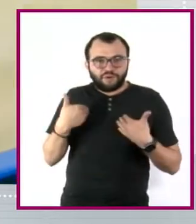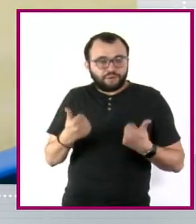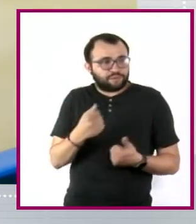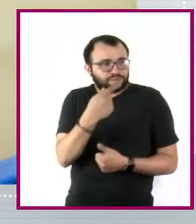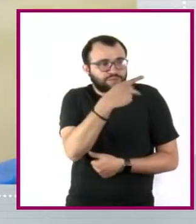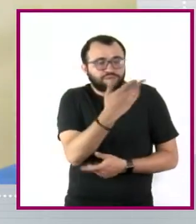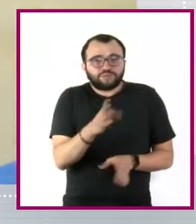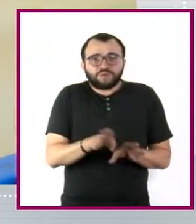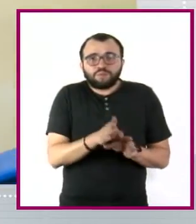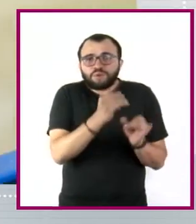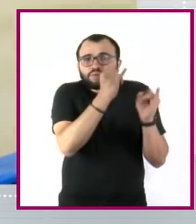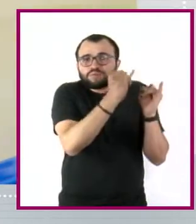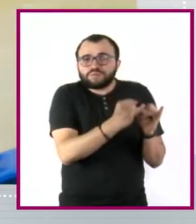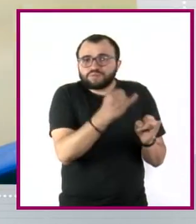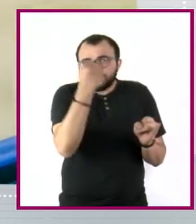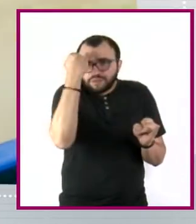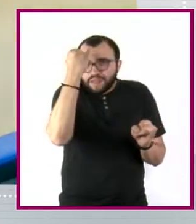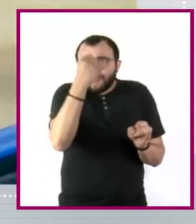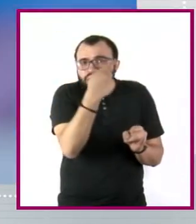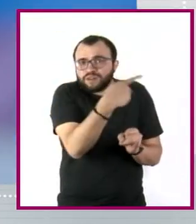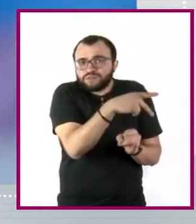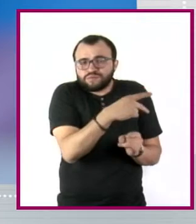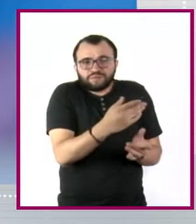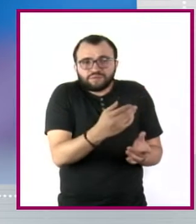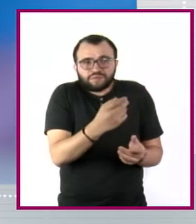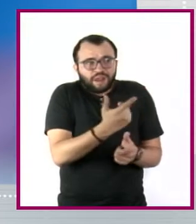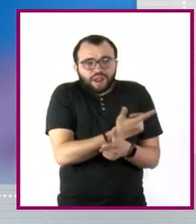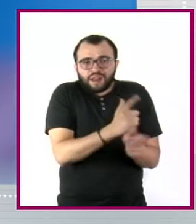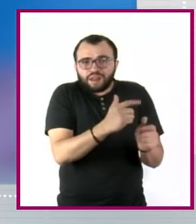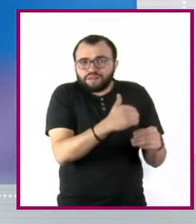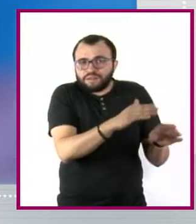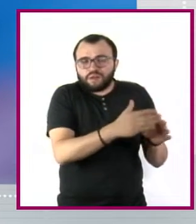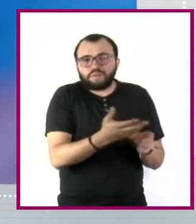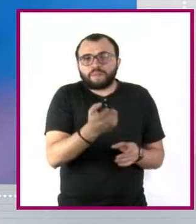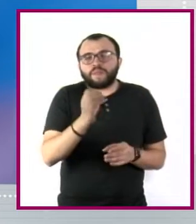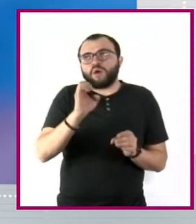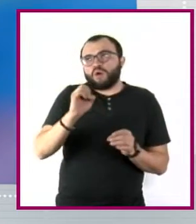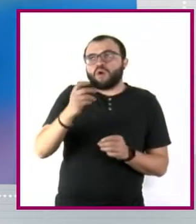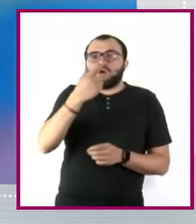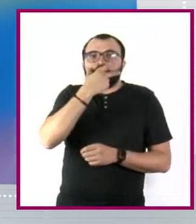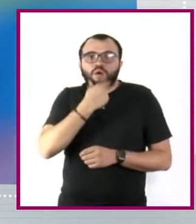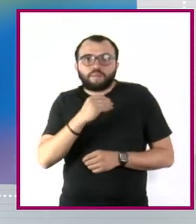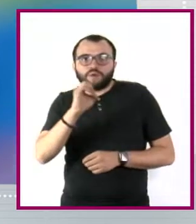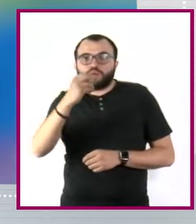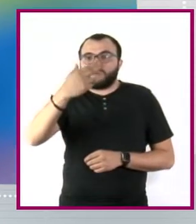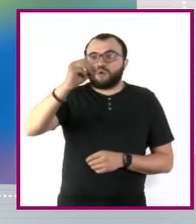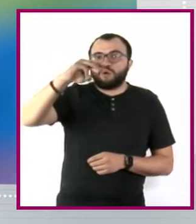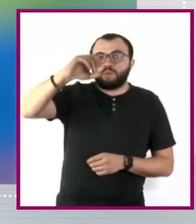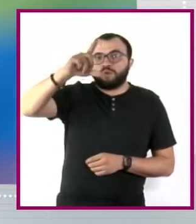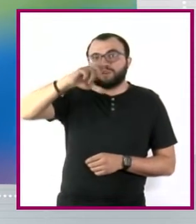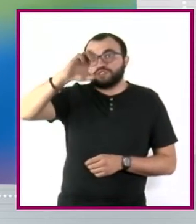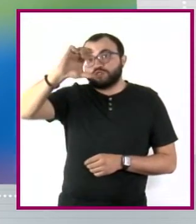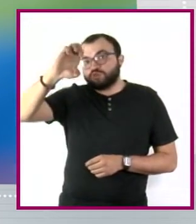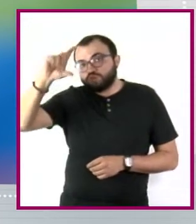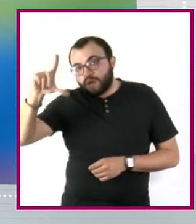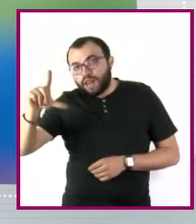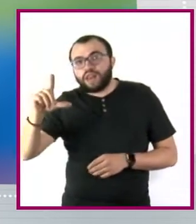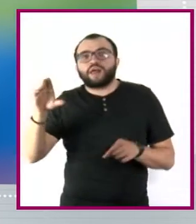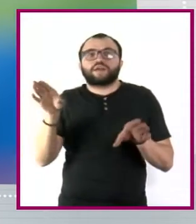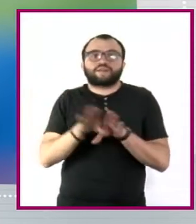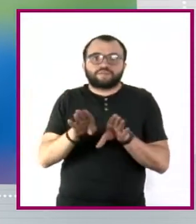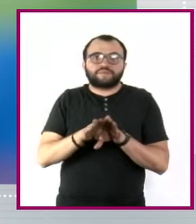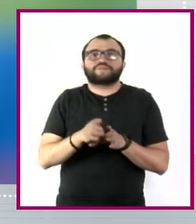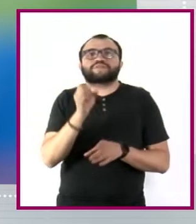proceso identitario. Bueno, pues sucede que puede ser un hombre homosexual y tiene otra discriminación, aparte de la